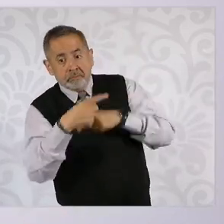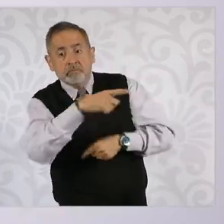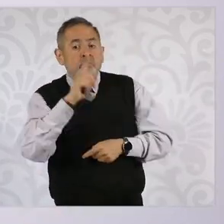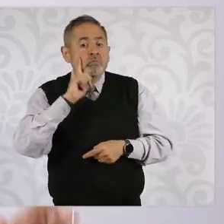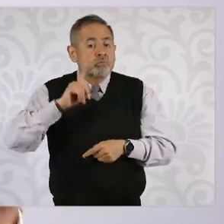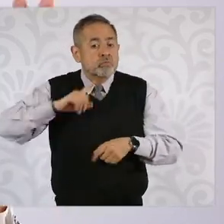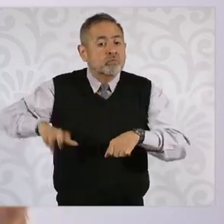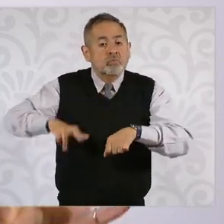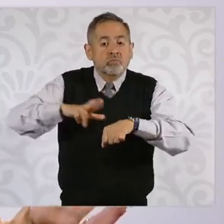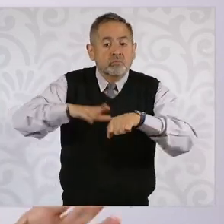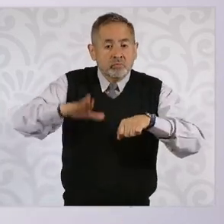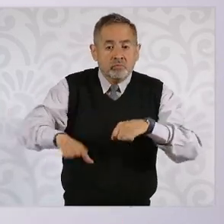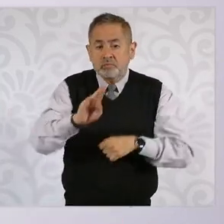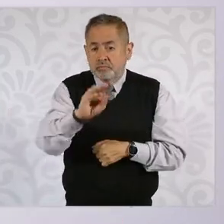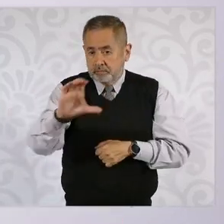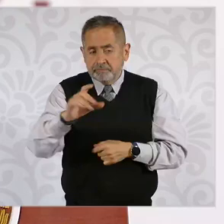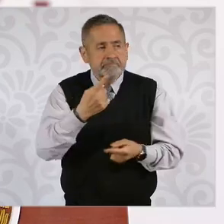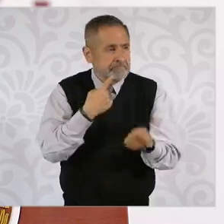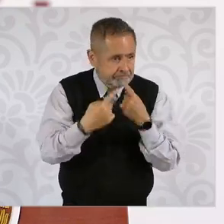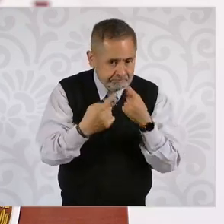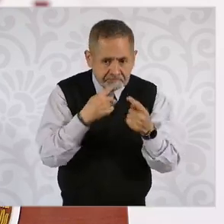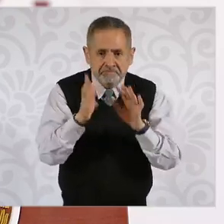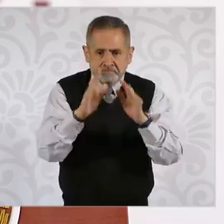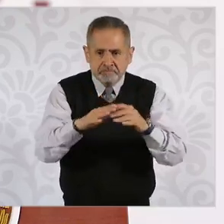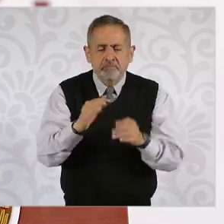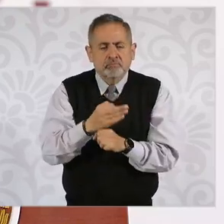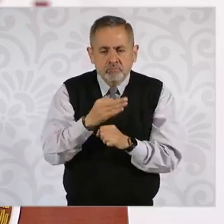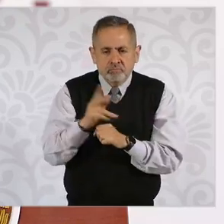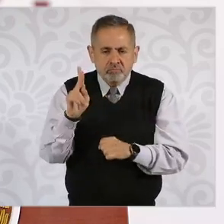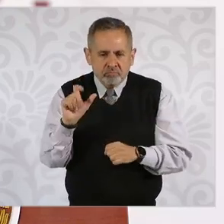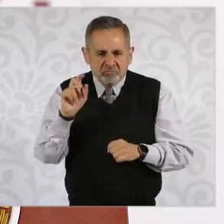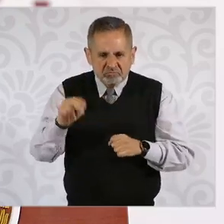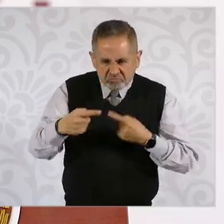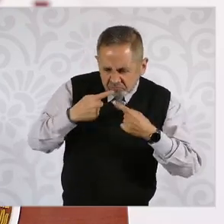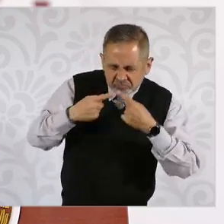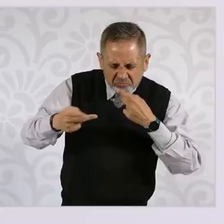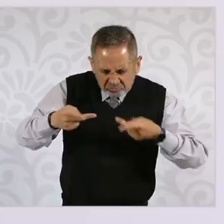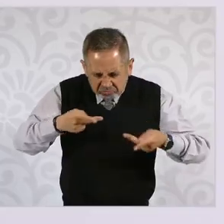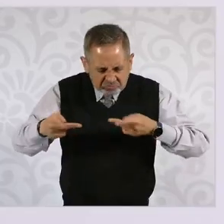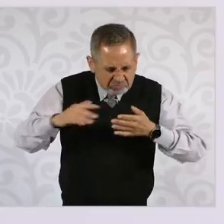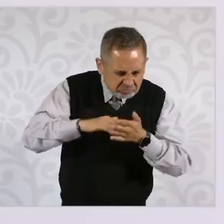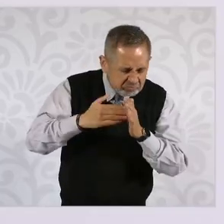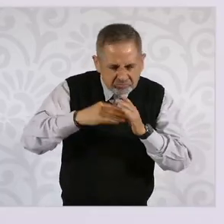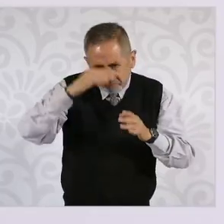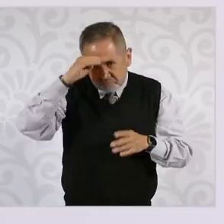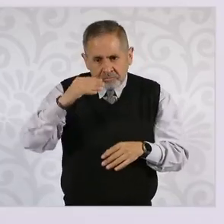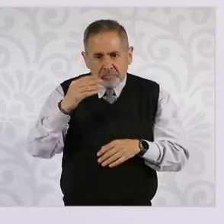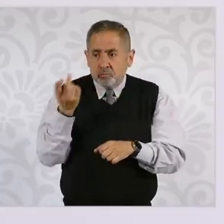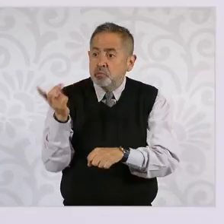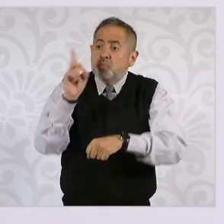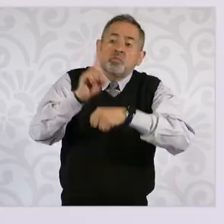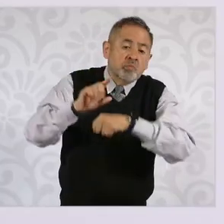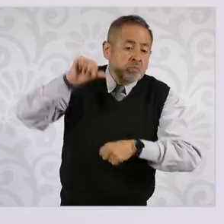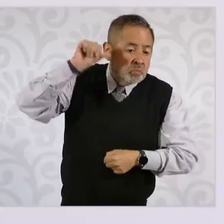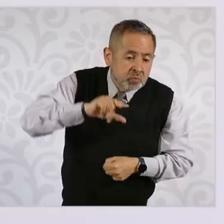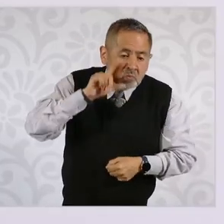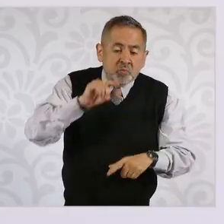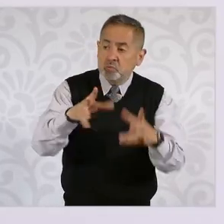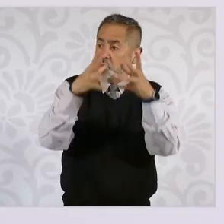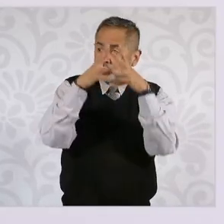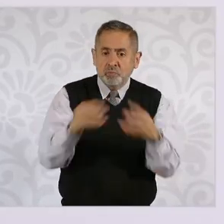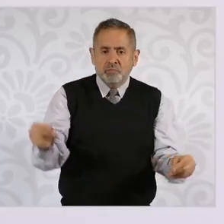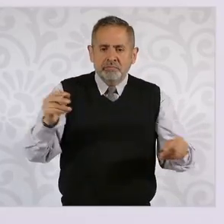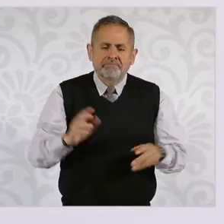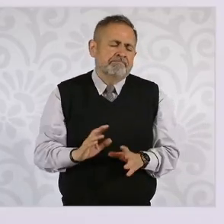California y se está haciendo una estrategia que no es que de un día a otro se